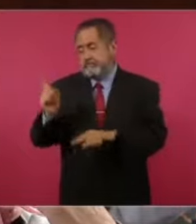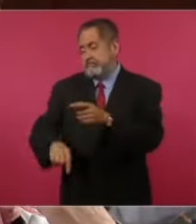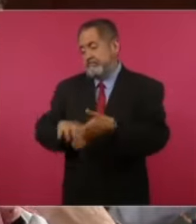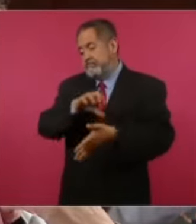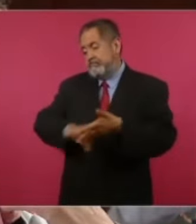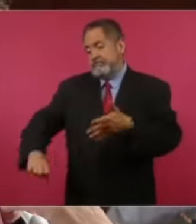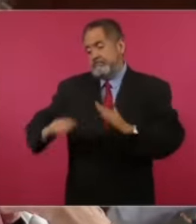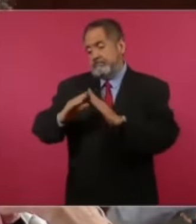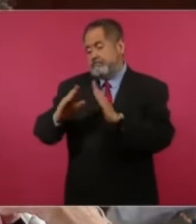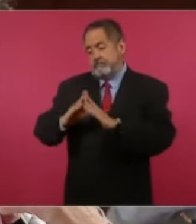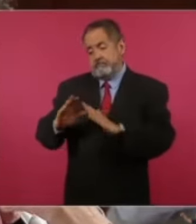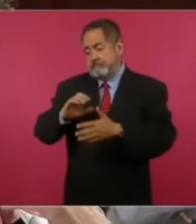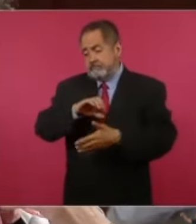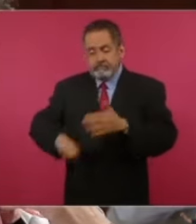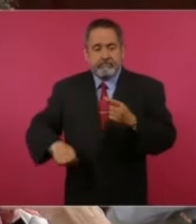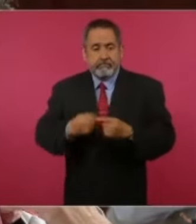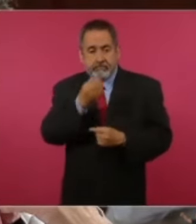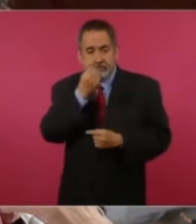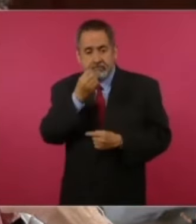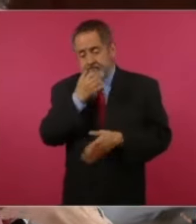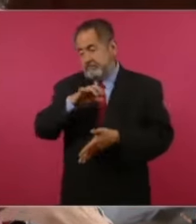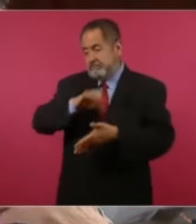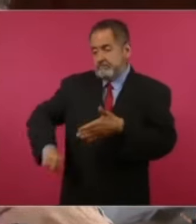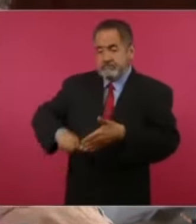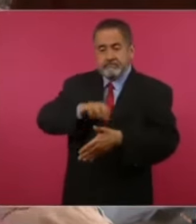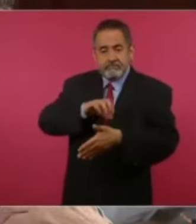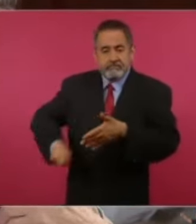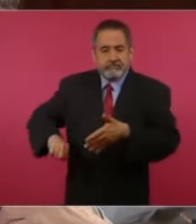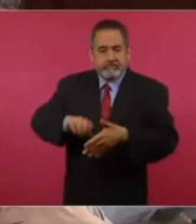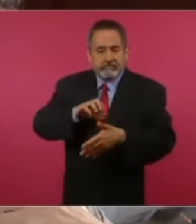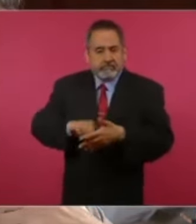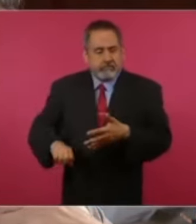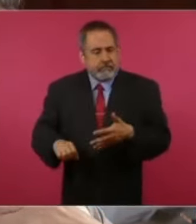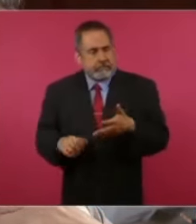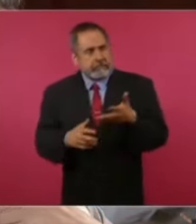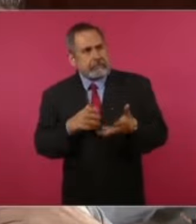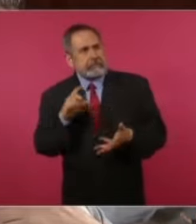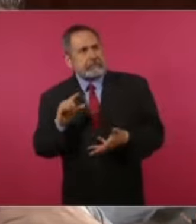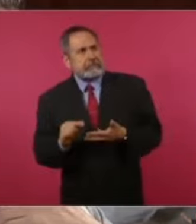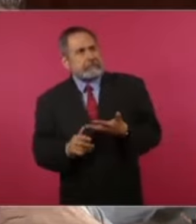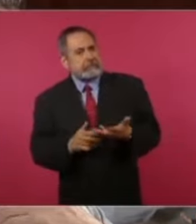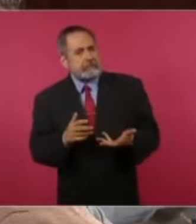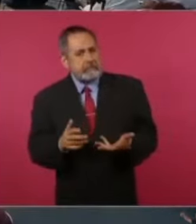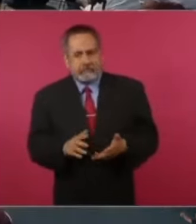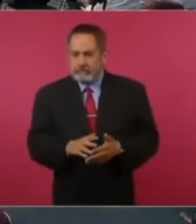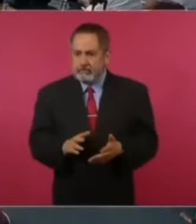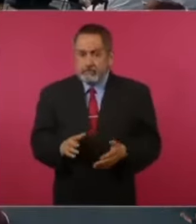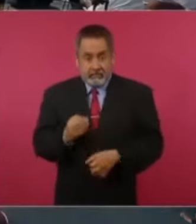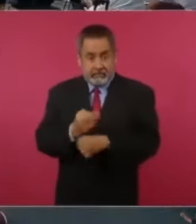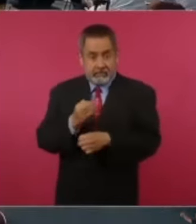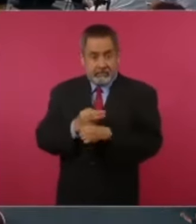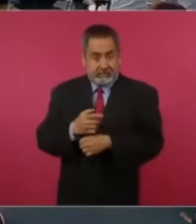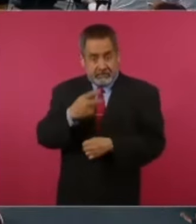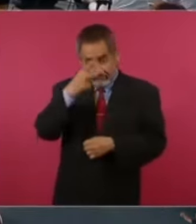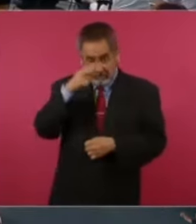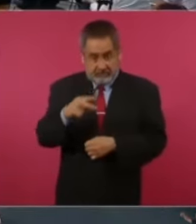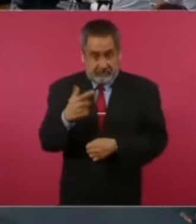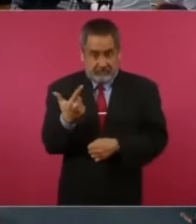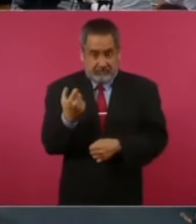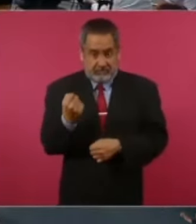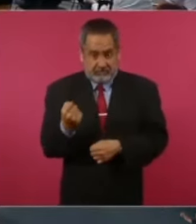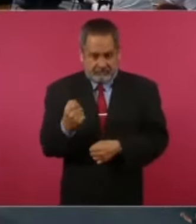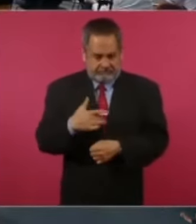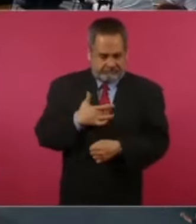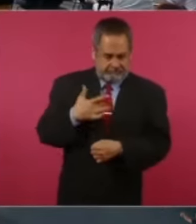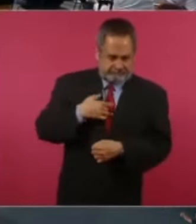la alimentación y otras cosas. Y pues la situación ahorita con la fortaleza del peso, ¿verdad? Ya realmente a